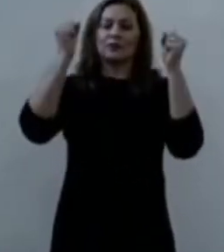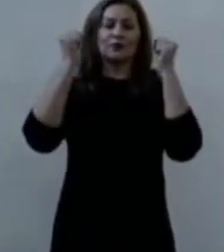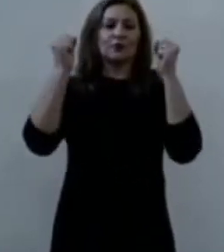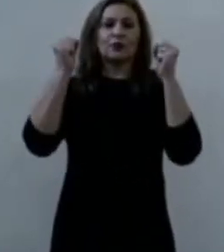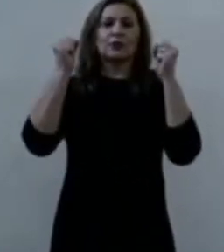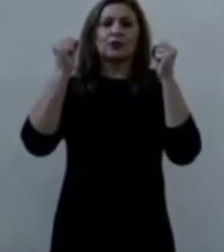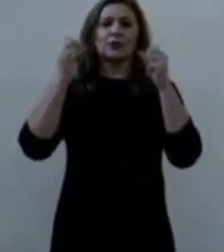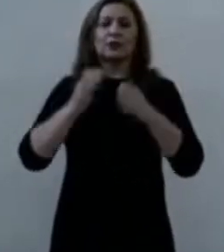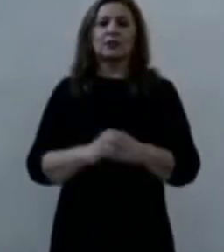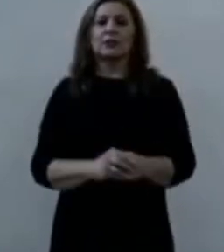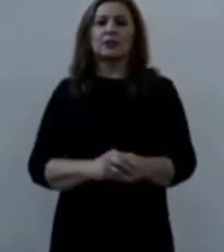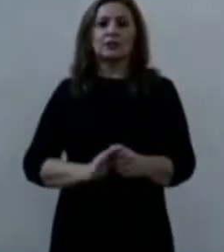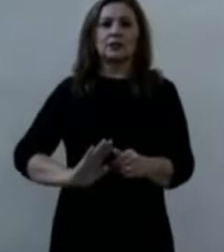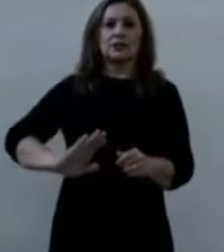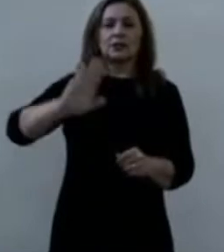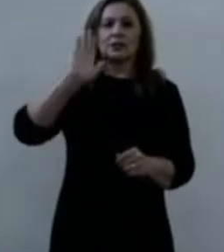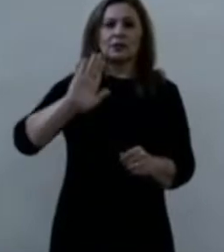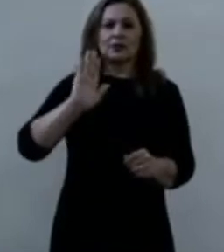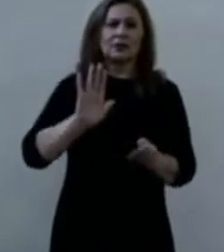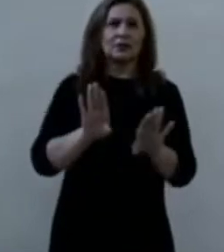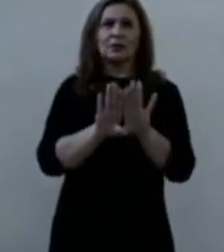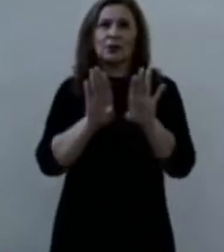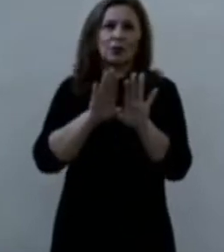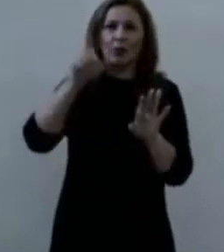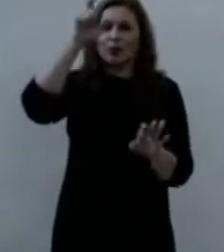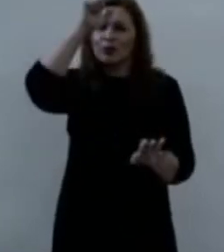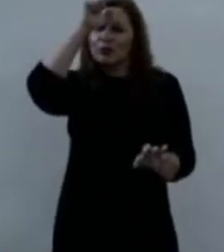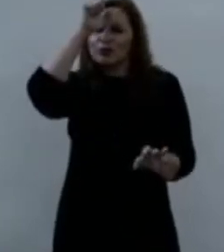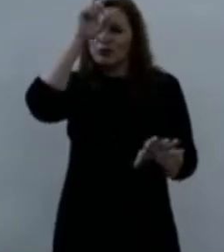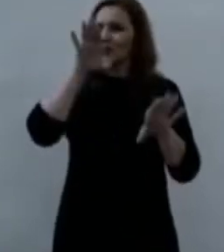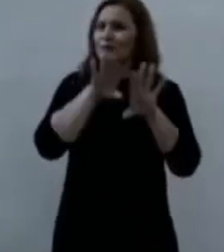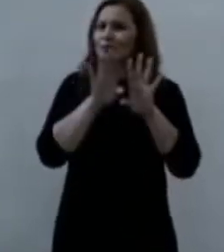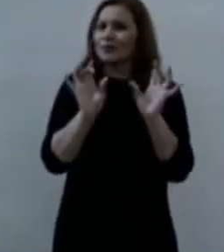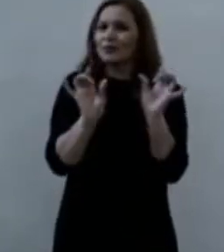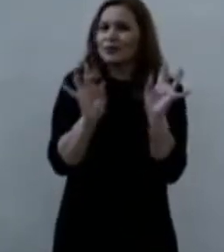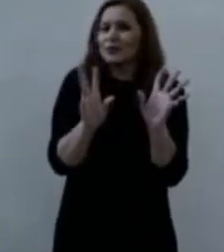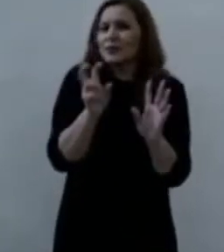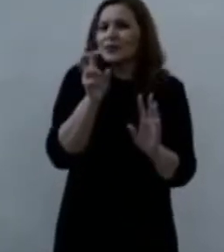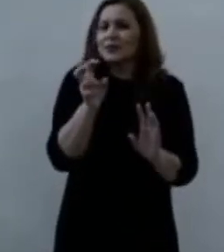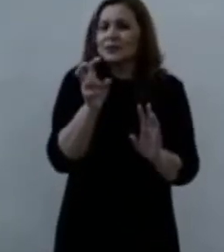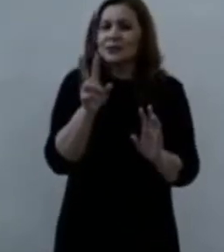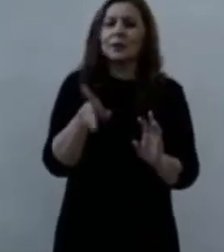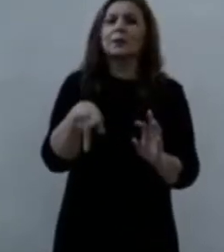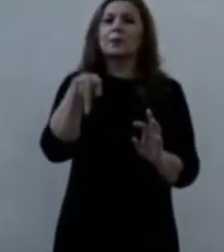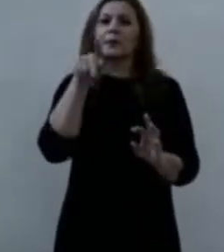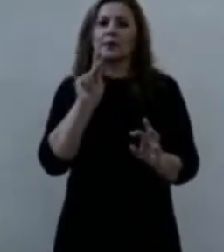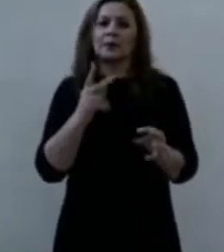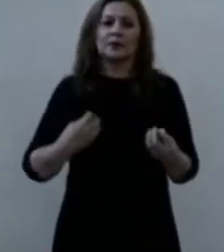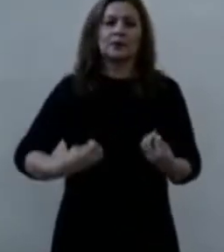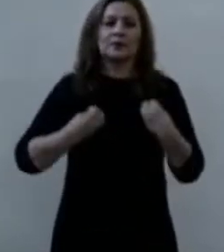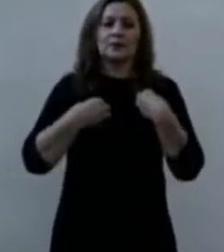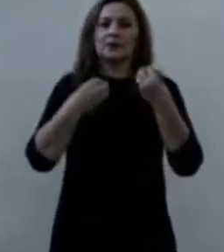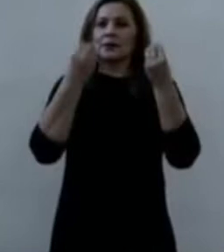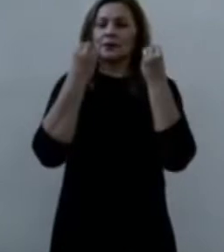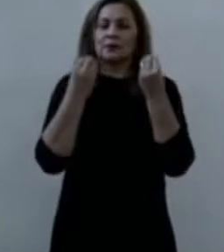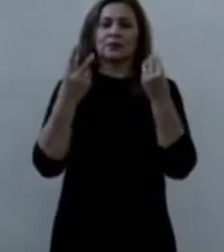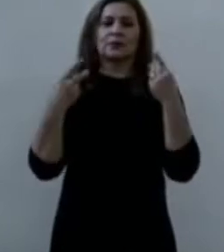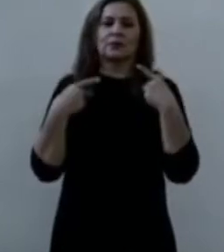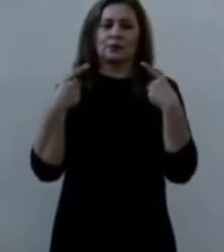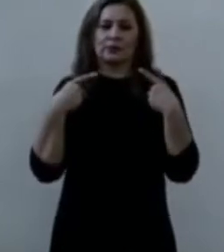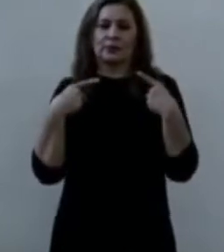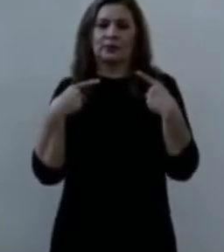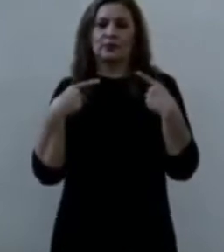Parece una contradicción, pero la vida de muchos cristianos